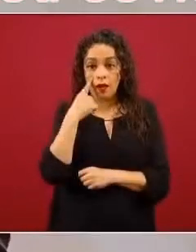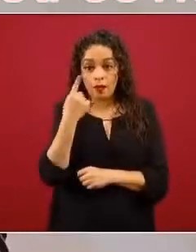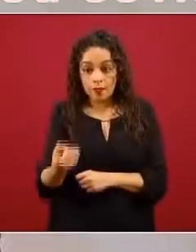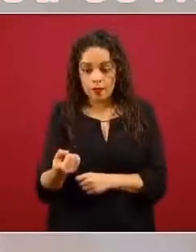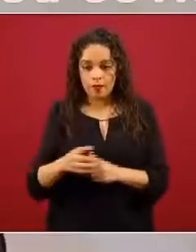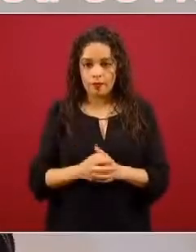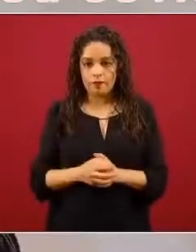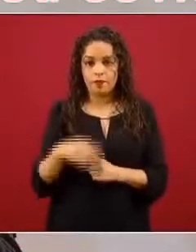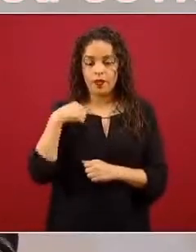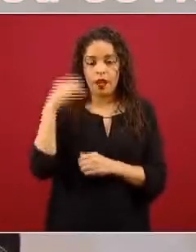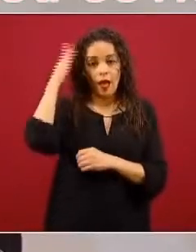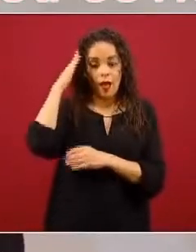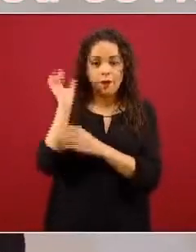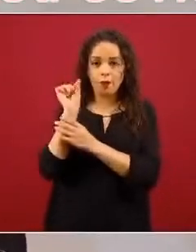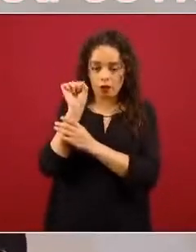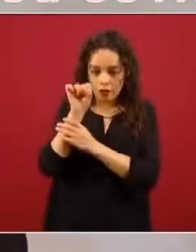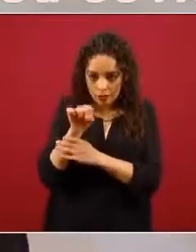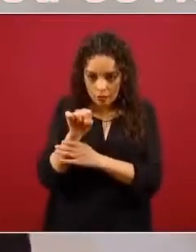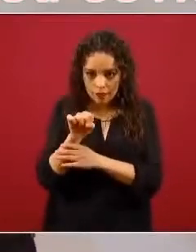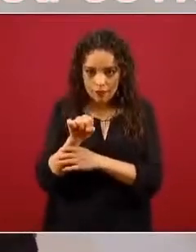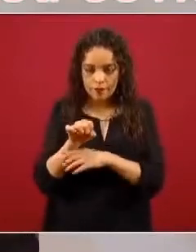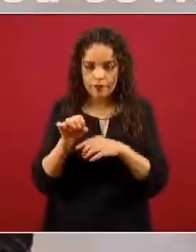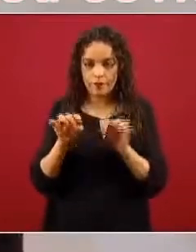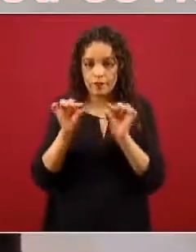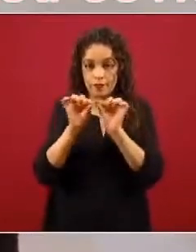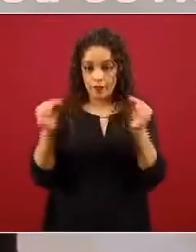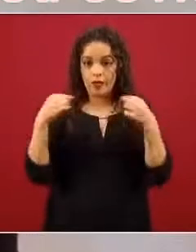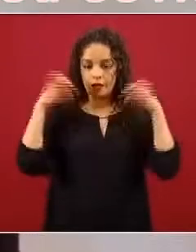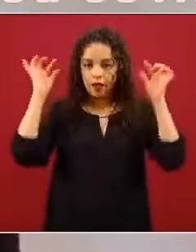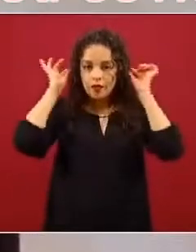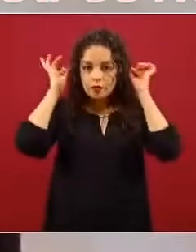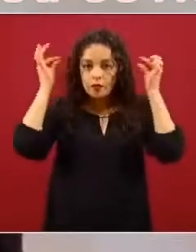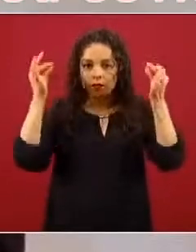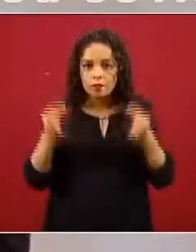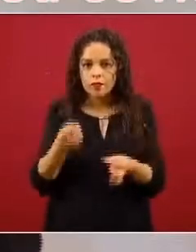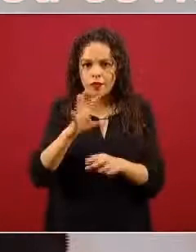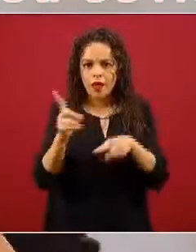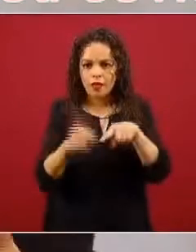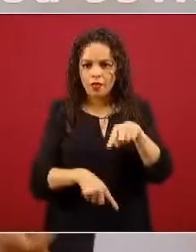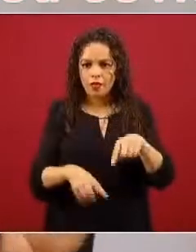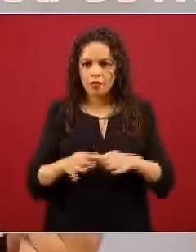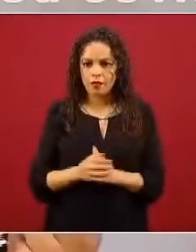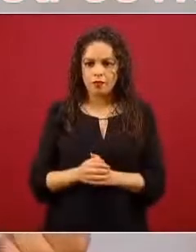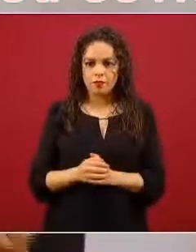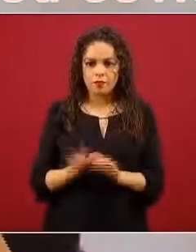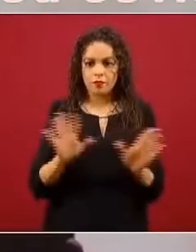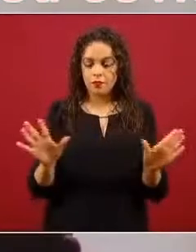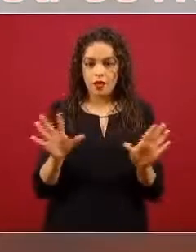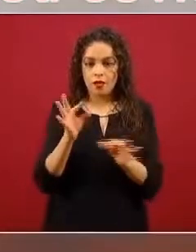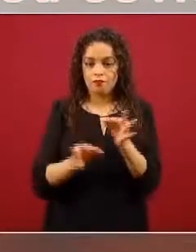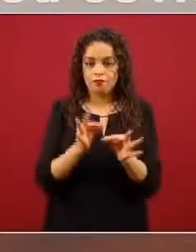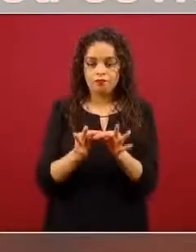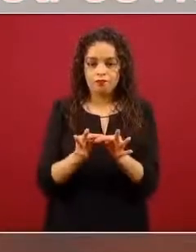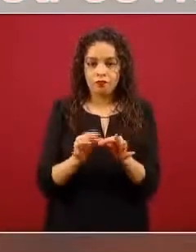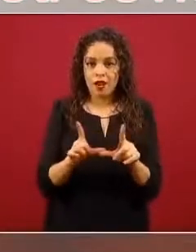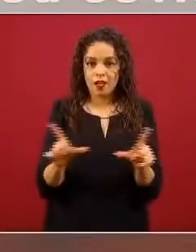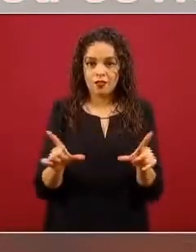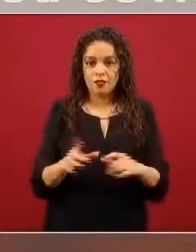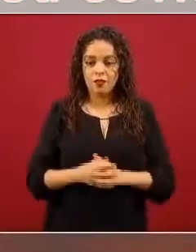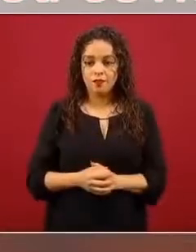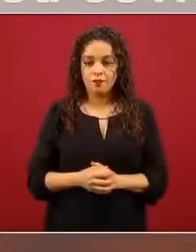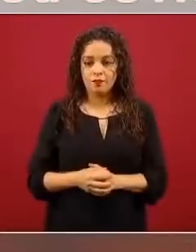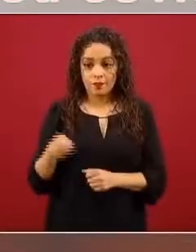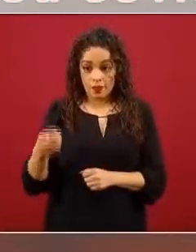inclino ligeramente mi cabeza. Lo tomo de las cintillas. Y lo retiro. Listo. Este es